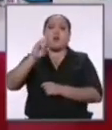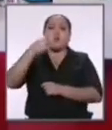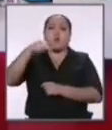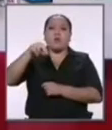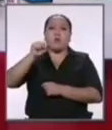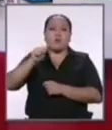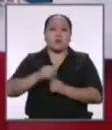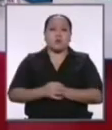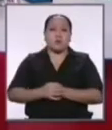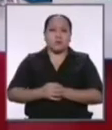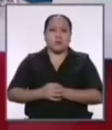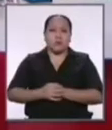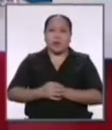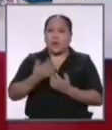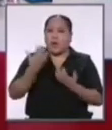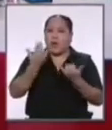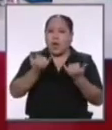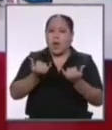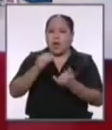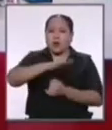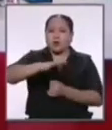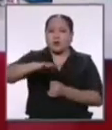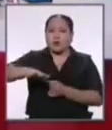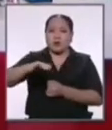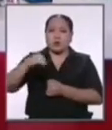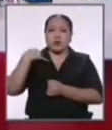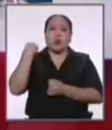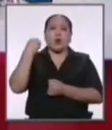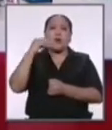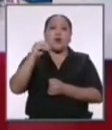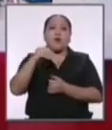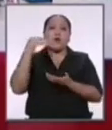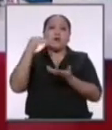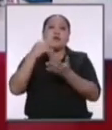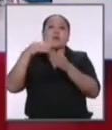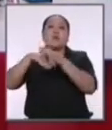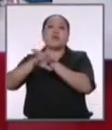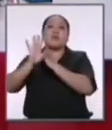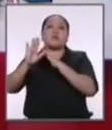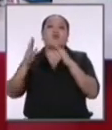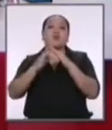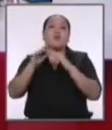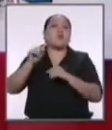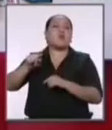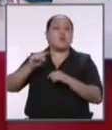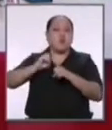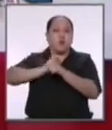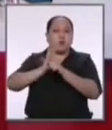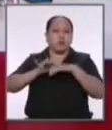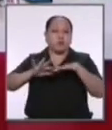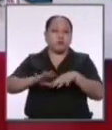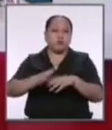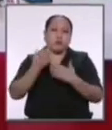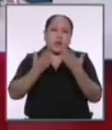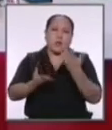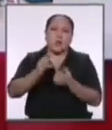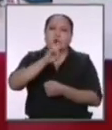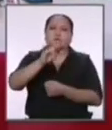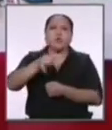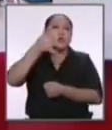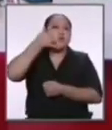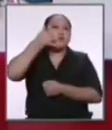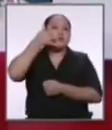que duda cabe hoy nuestros niños y adolescentes estudian desde casa como consecuencia de la pandemia muchas veces utilizando un